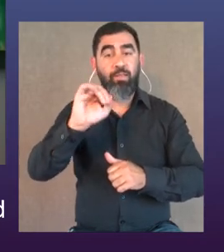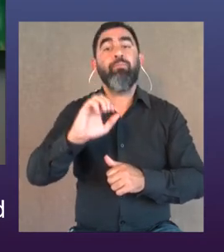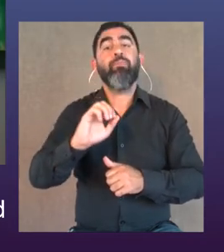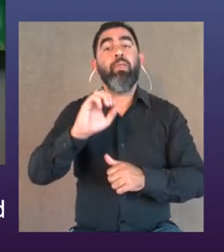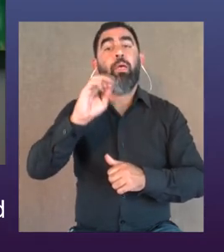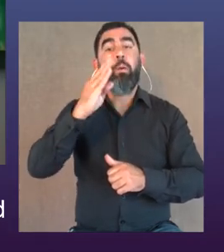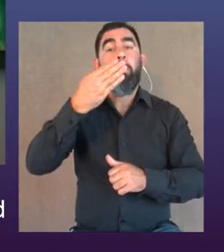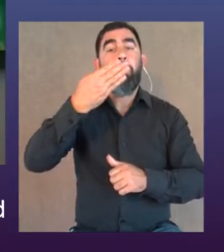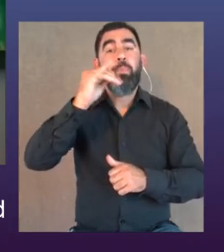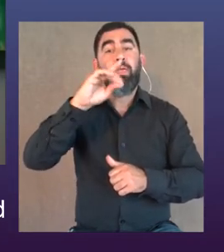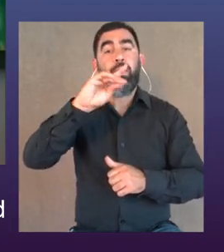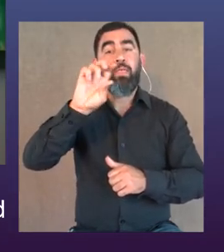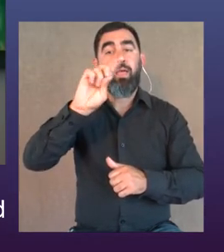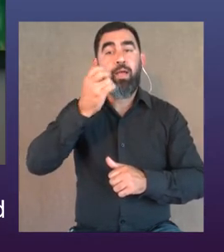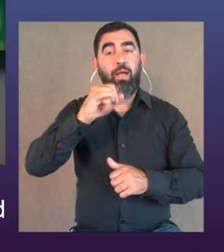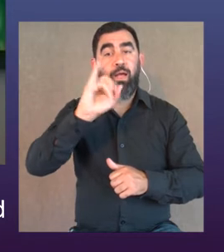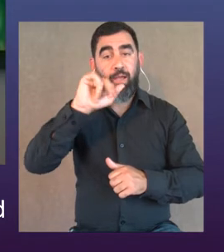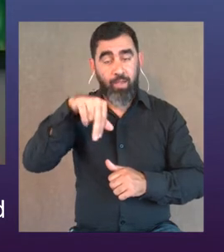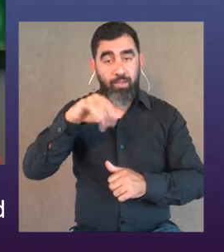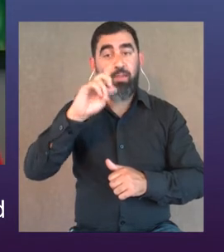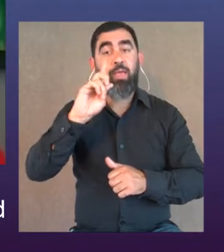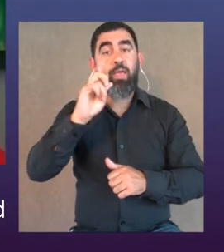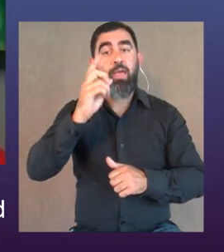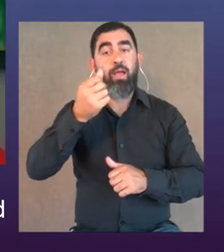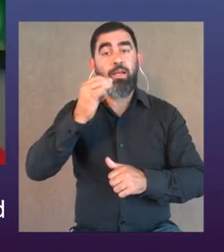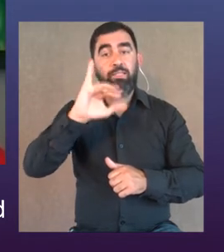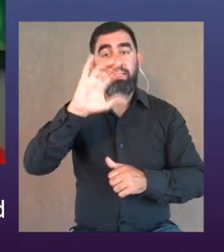Lucía Pidegain y Valentina García.